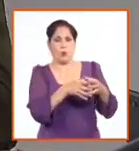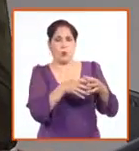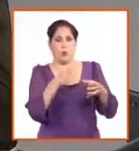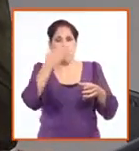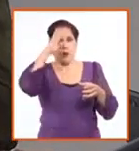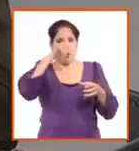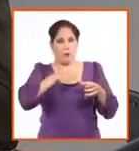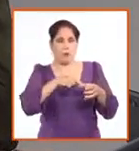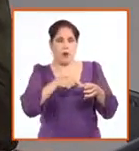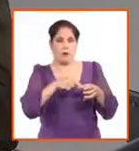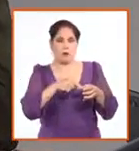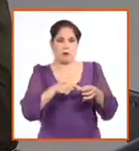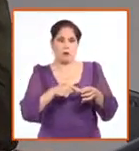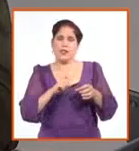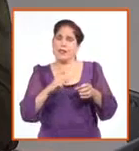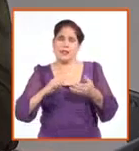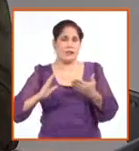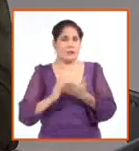hacen falta para eliminar el bloqueo?